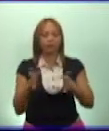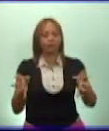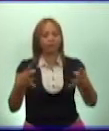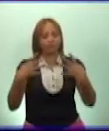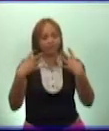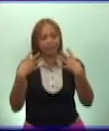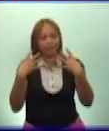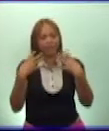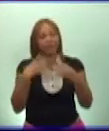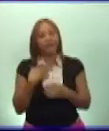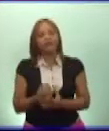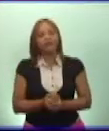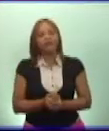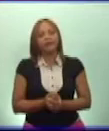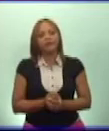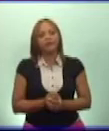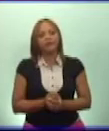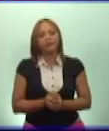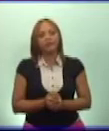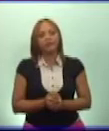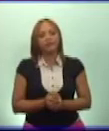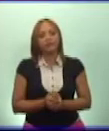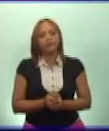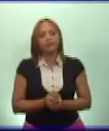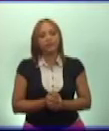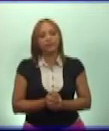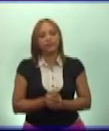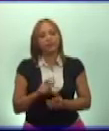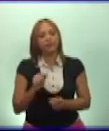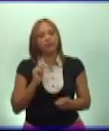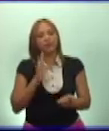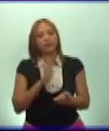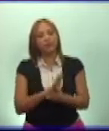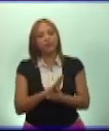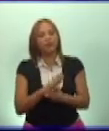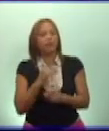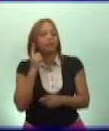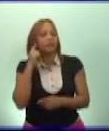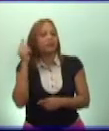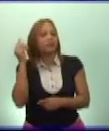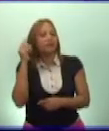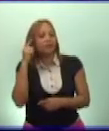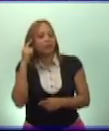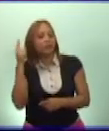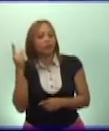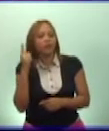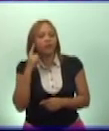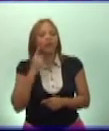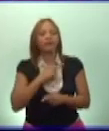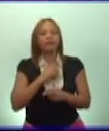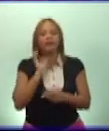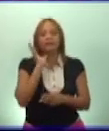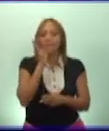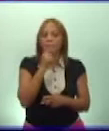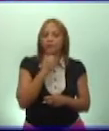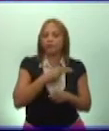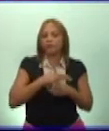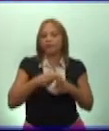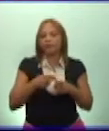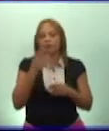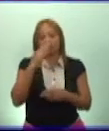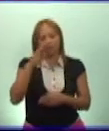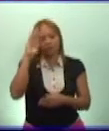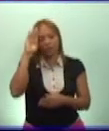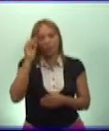Los invitamos nuevamente a conocer hermosas páginas de la historia de nuestro país. Pero antes de entrar en materia,